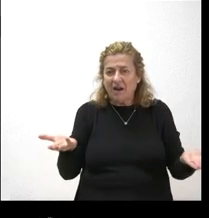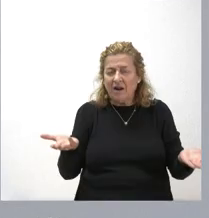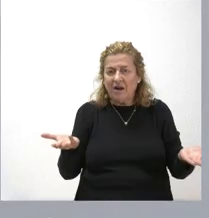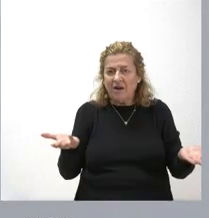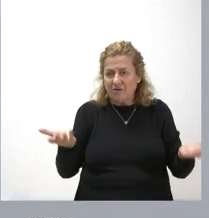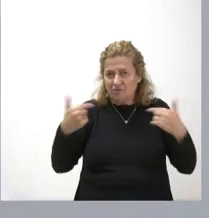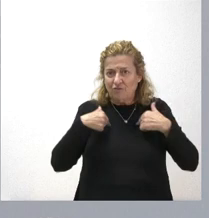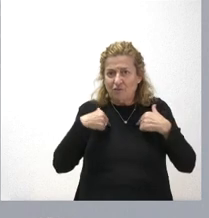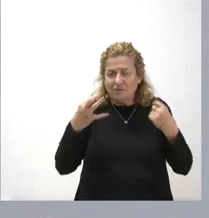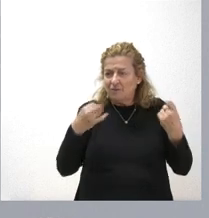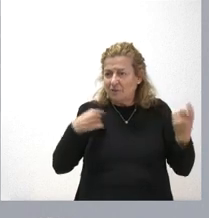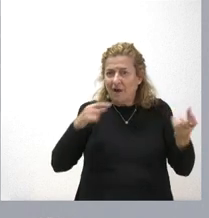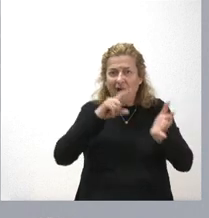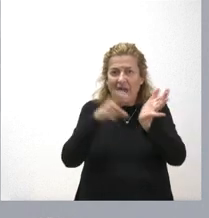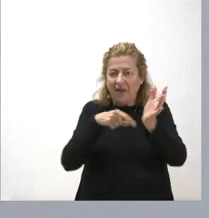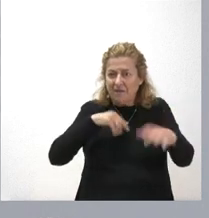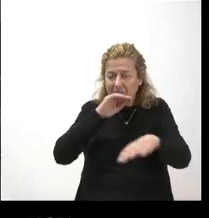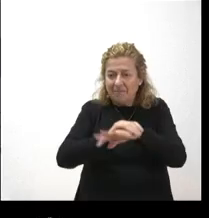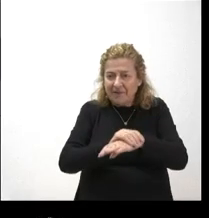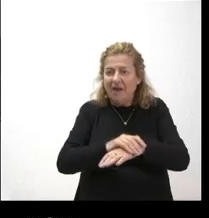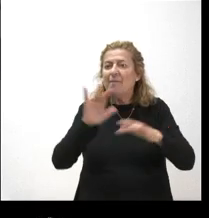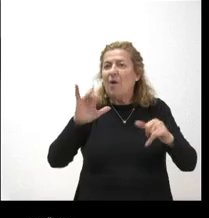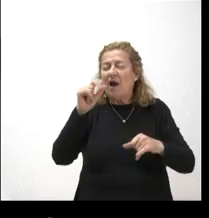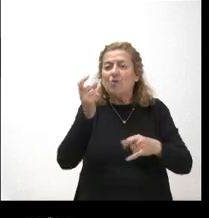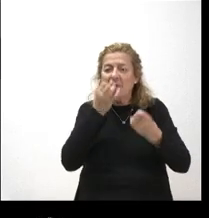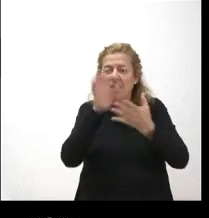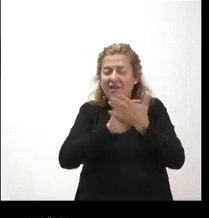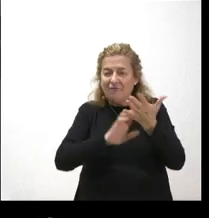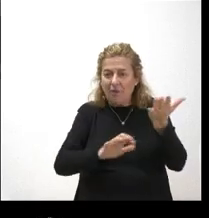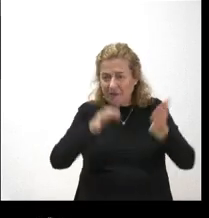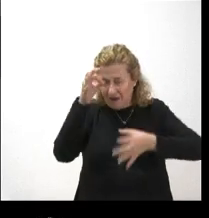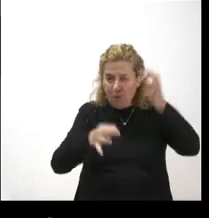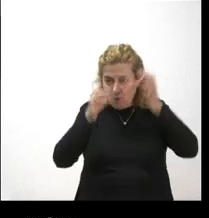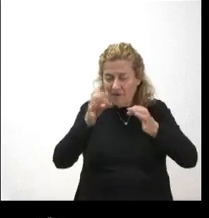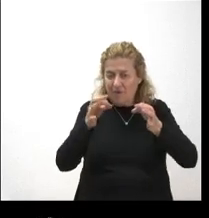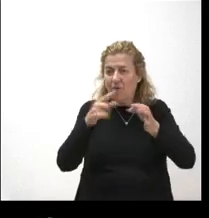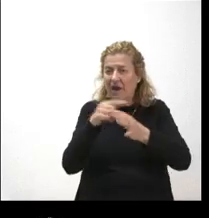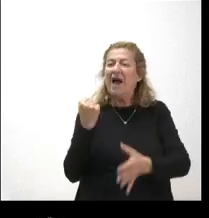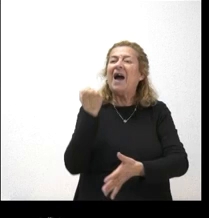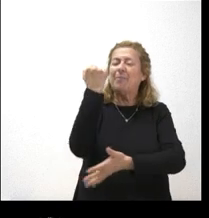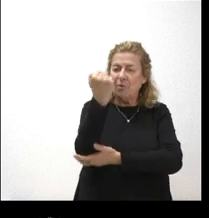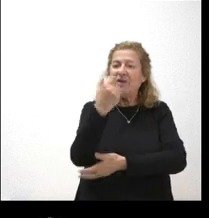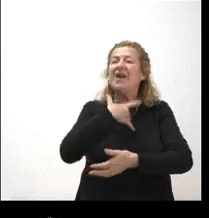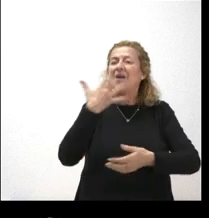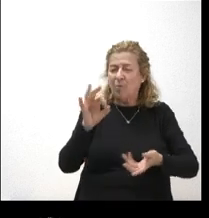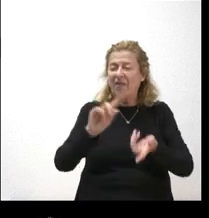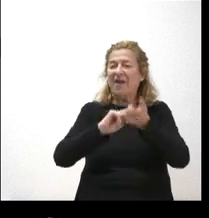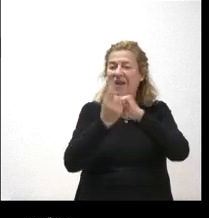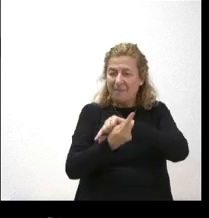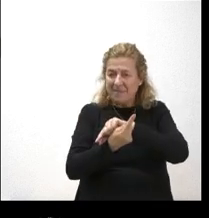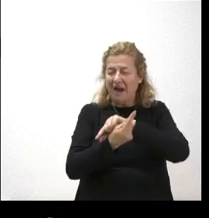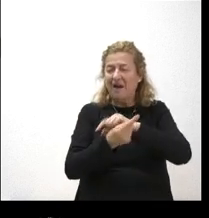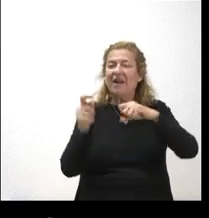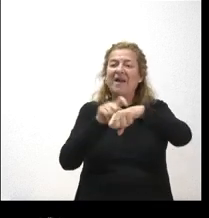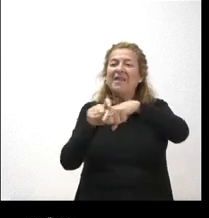Nosotros estamos actuando conforme a la ley Pero tienen un informe jurídico que avale que pueden cambiar el tipo